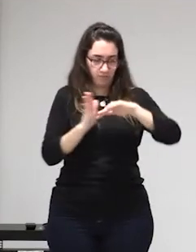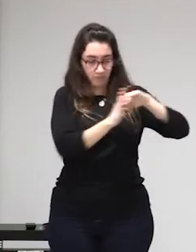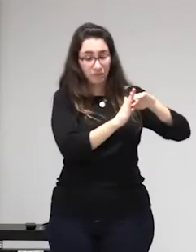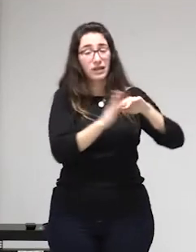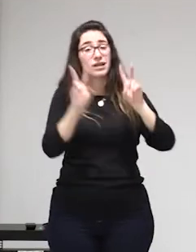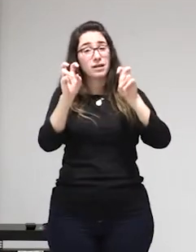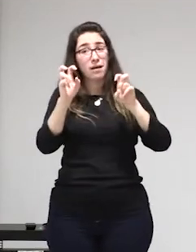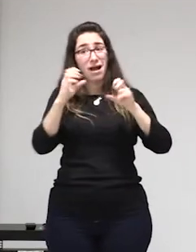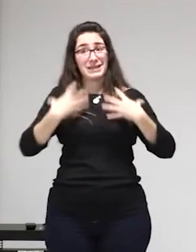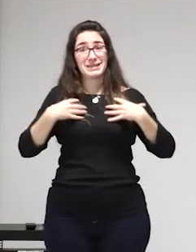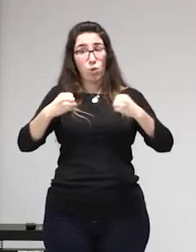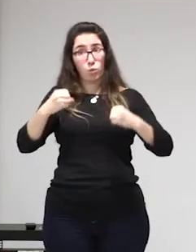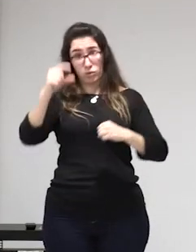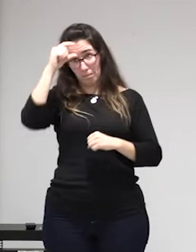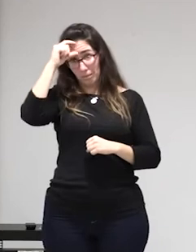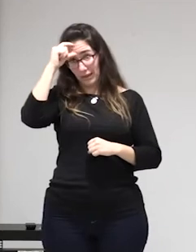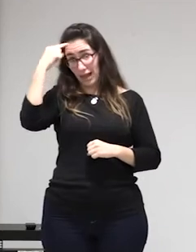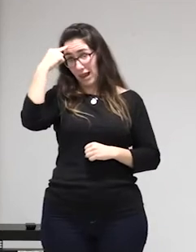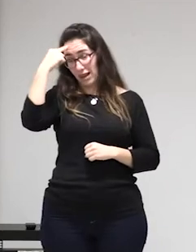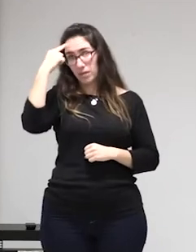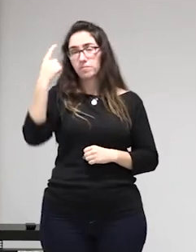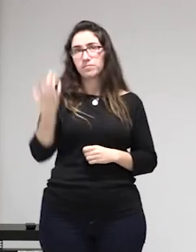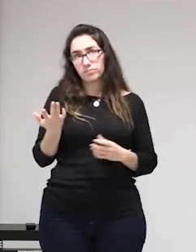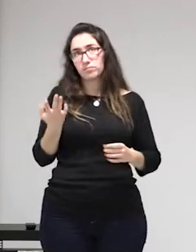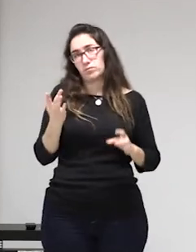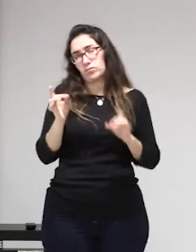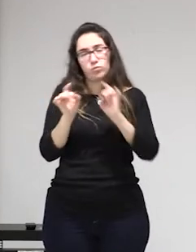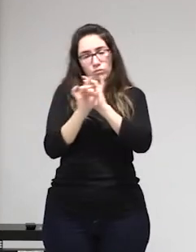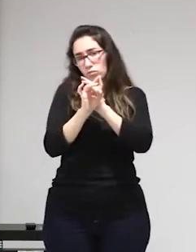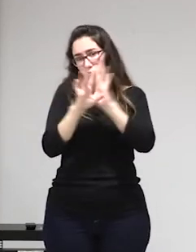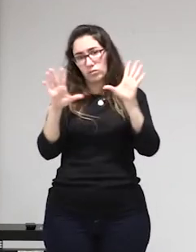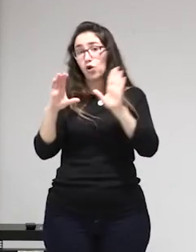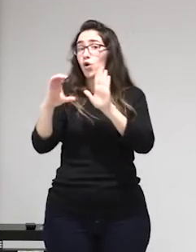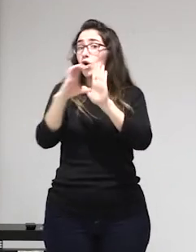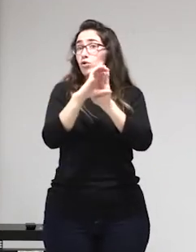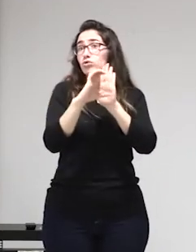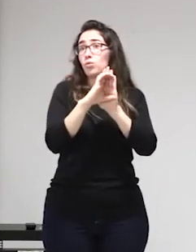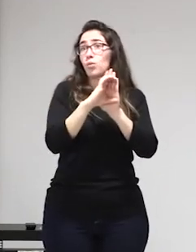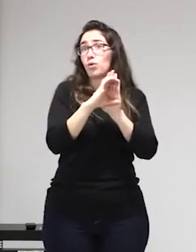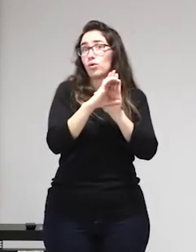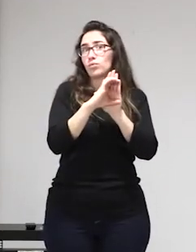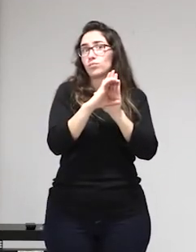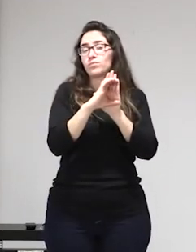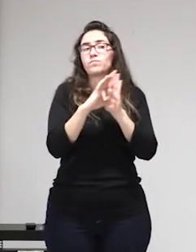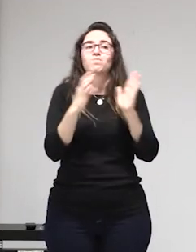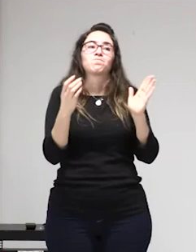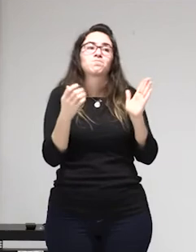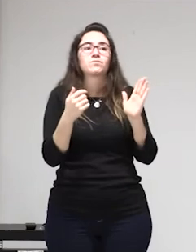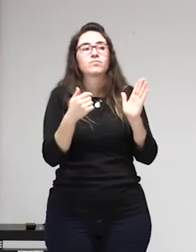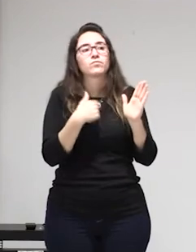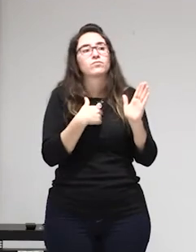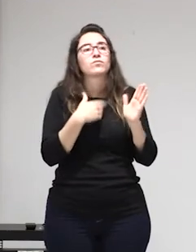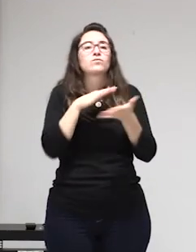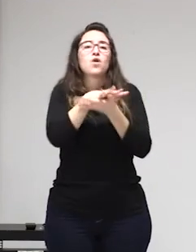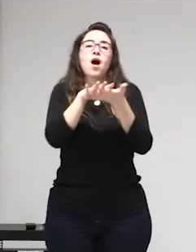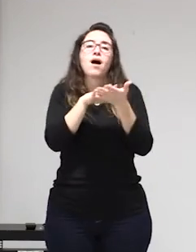dirá que se necesita profilaxis fin o sea no hay más vale